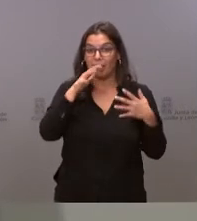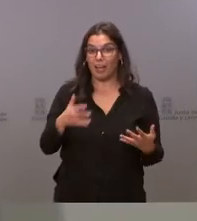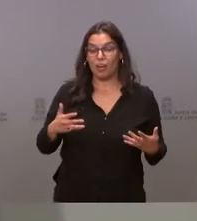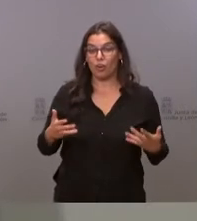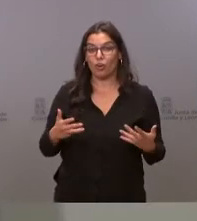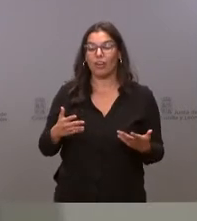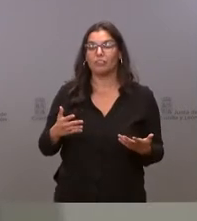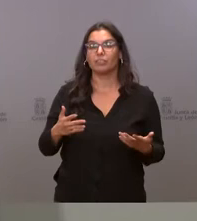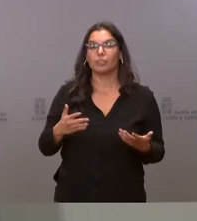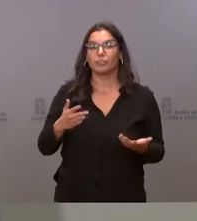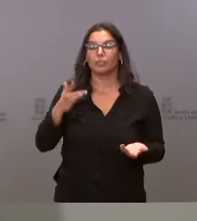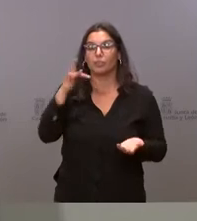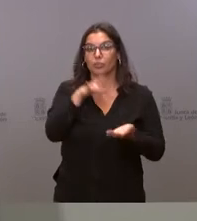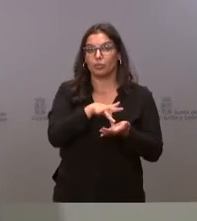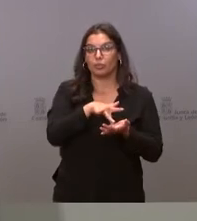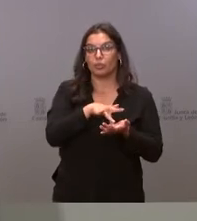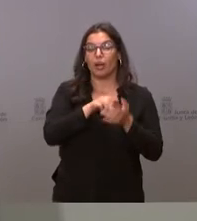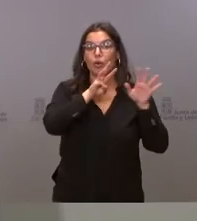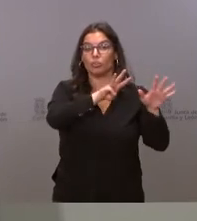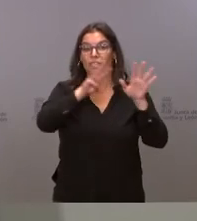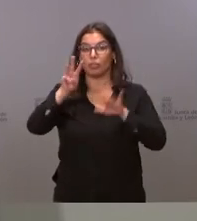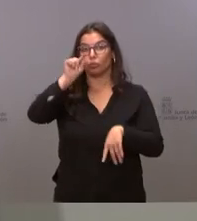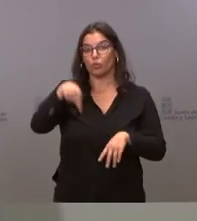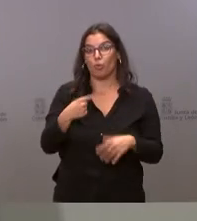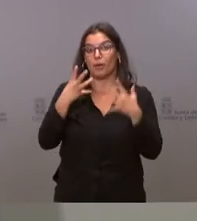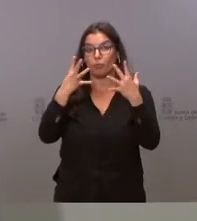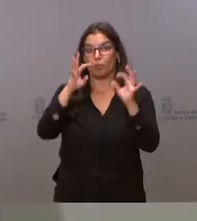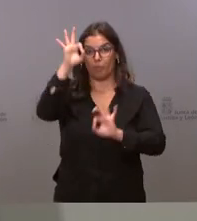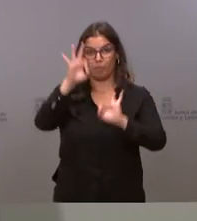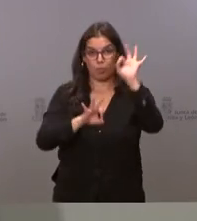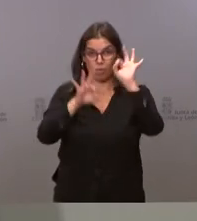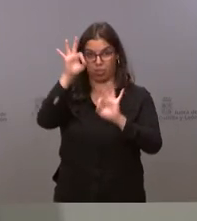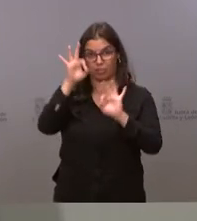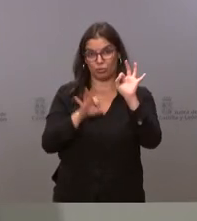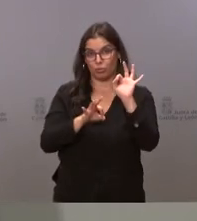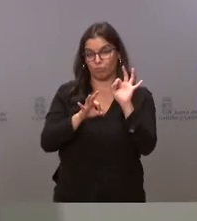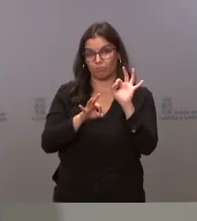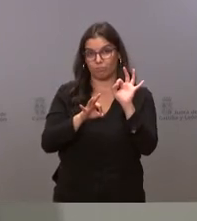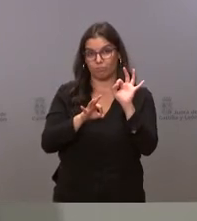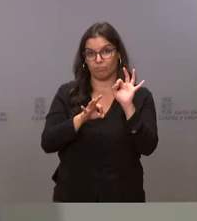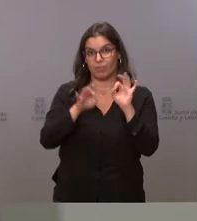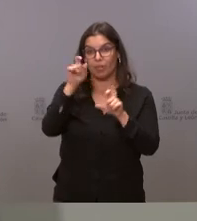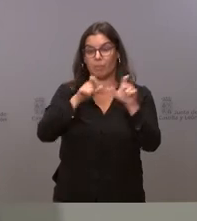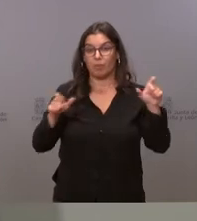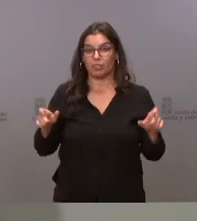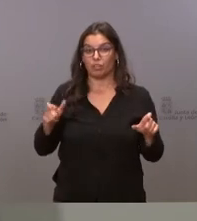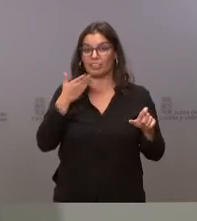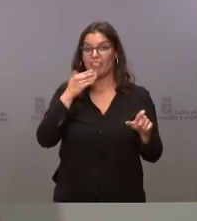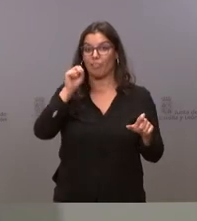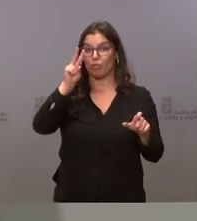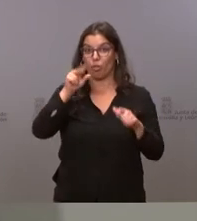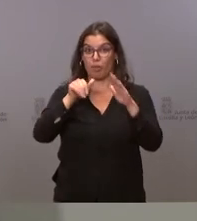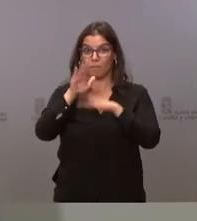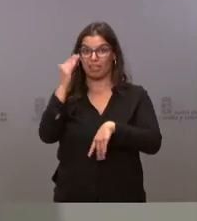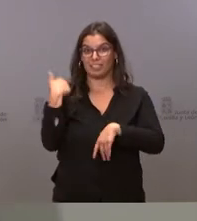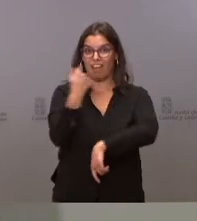en un 88,9% de ciudadanos mayores de 12 años con